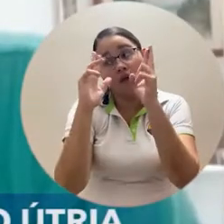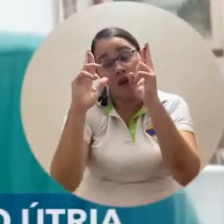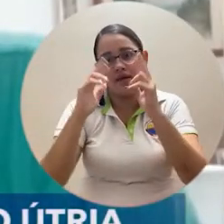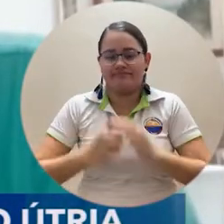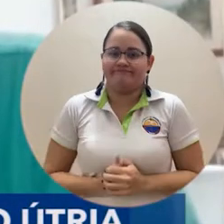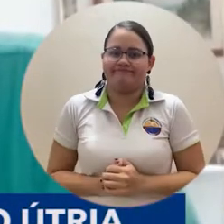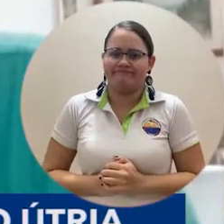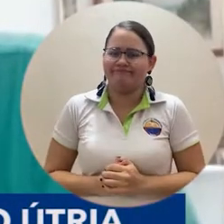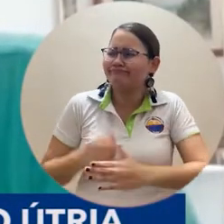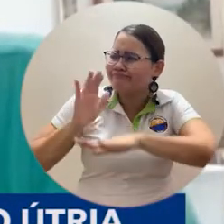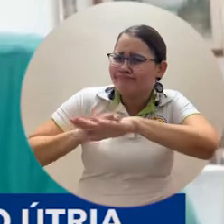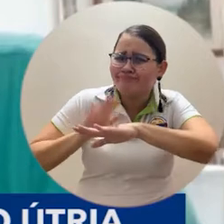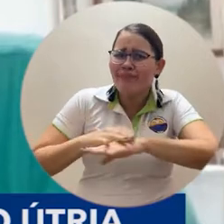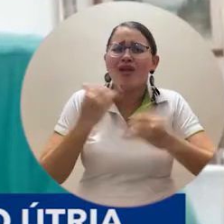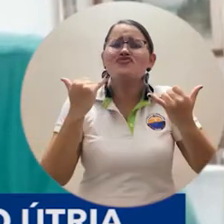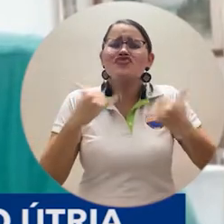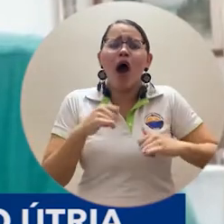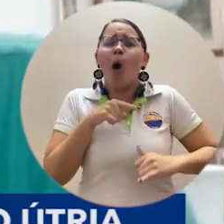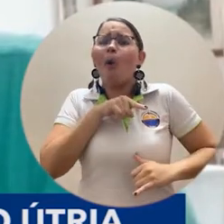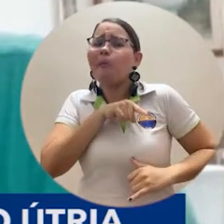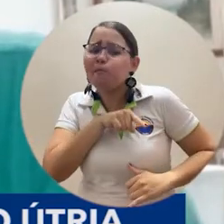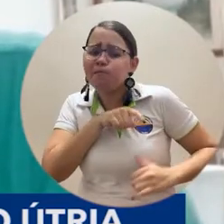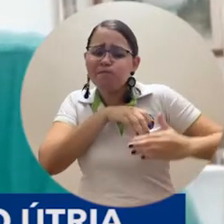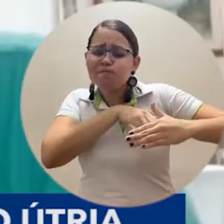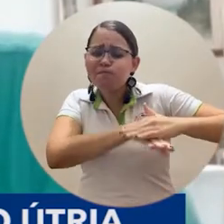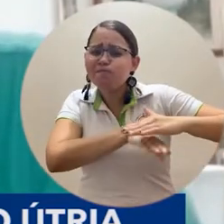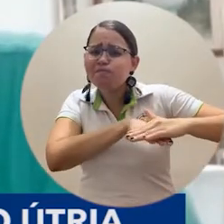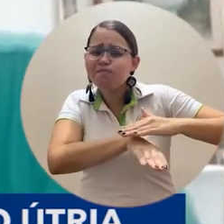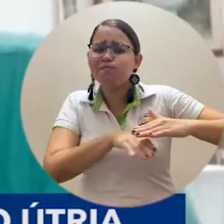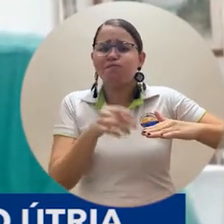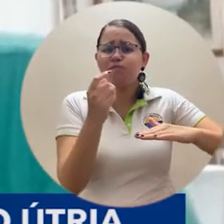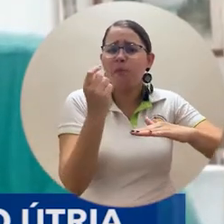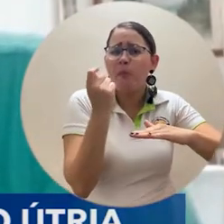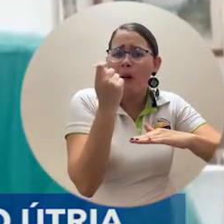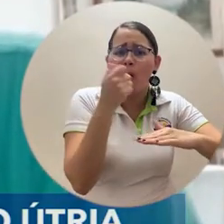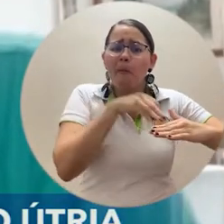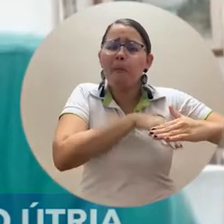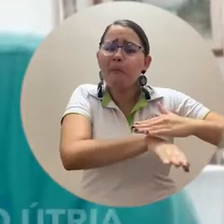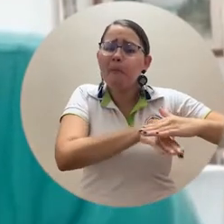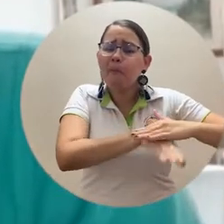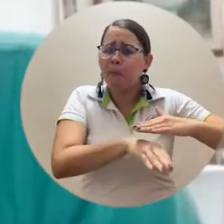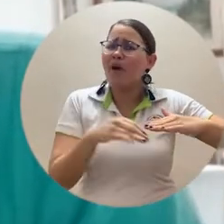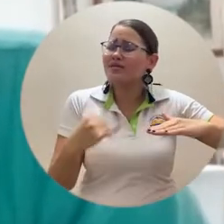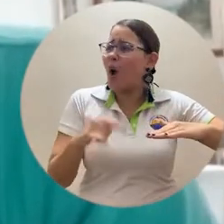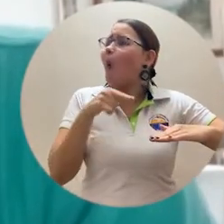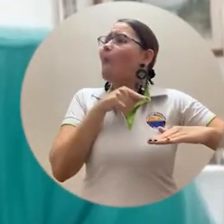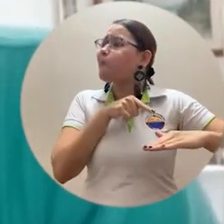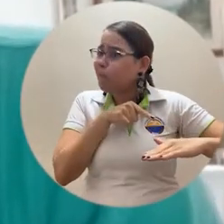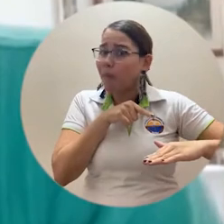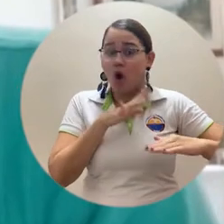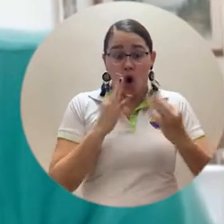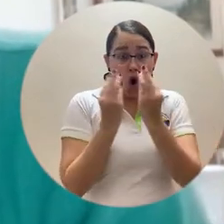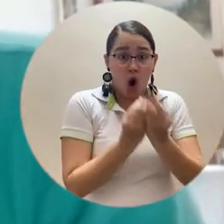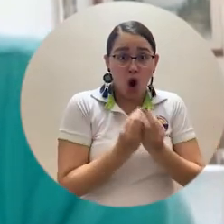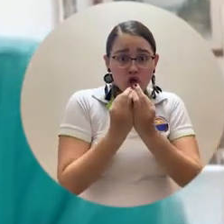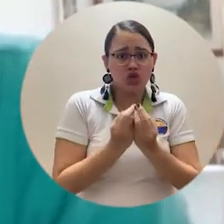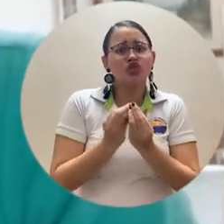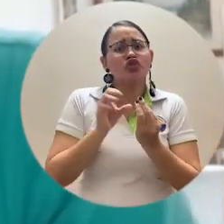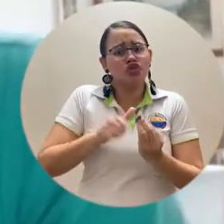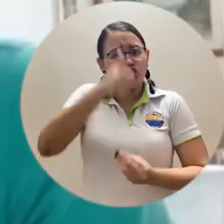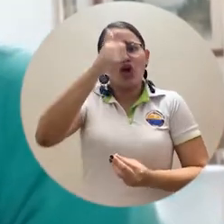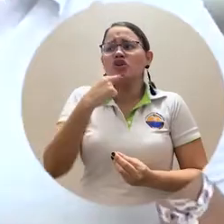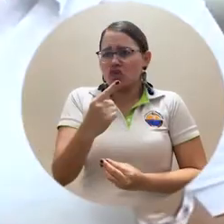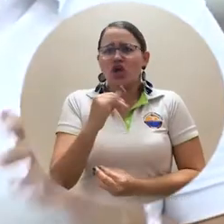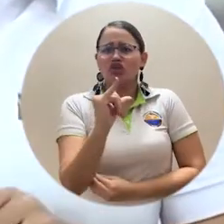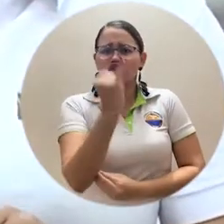existe un fondo de becas y la pertinencia de él, amparada bajo la legalidad que le otorga el Consejo Superior de la Universidad del